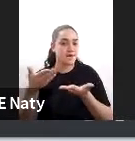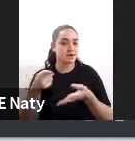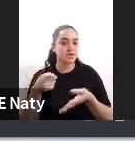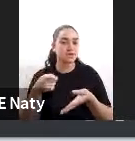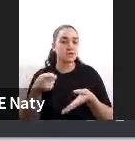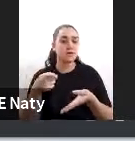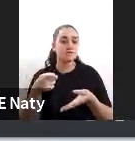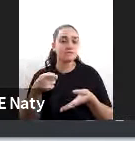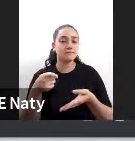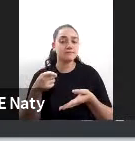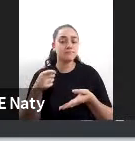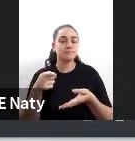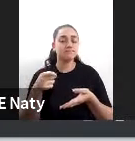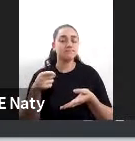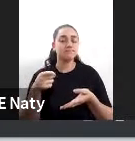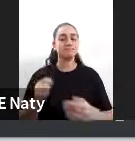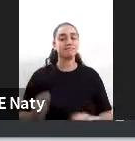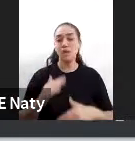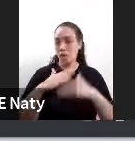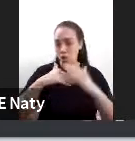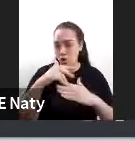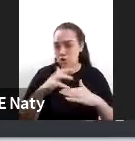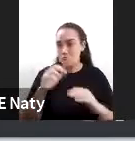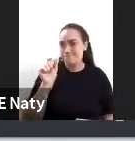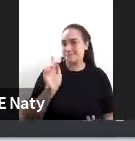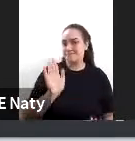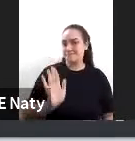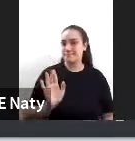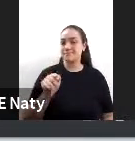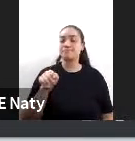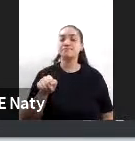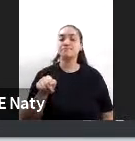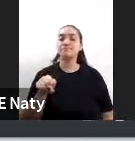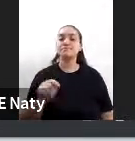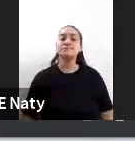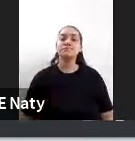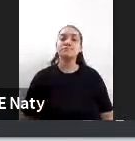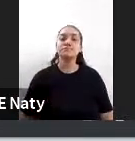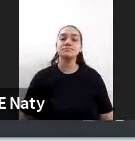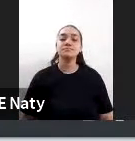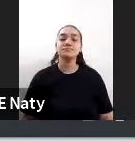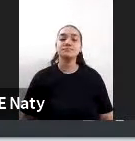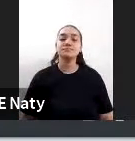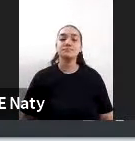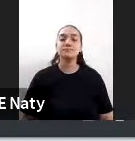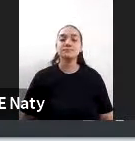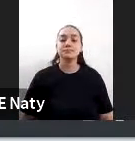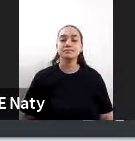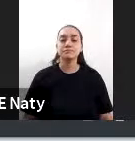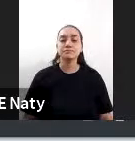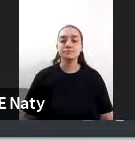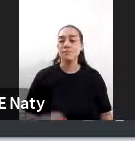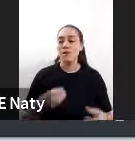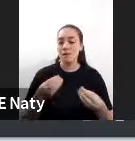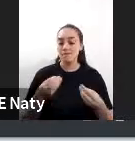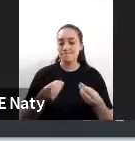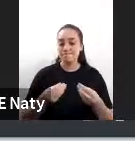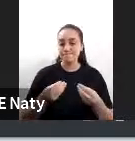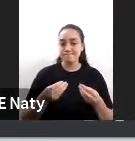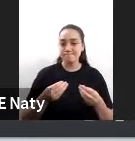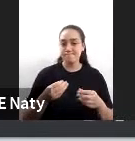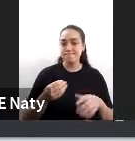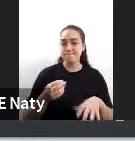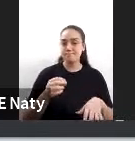diseñados entonces había que ensayarlo para ensayarlo hubo que trasladarlo a